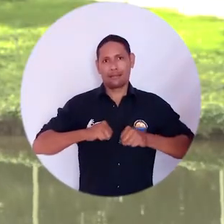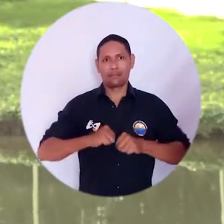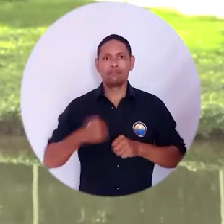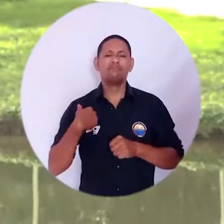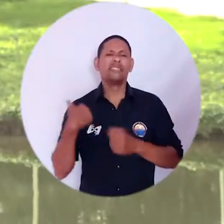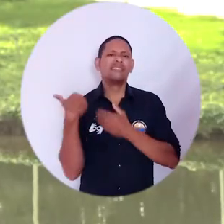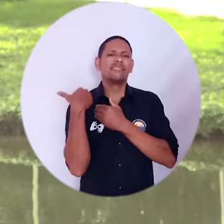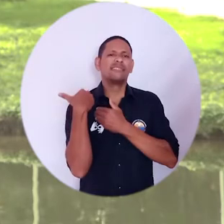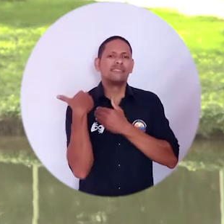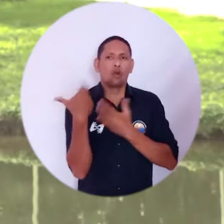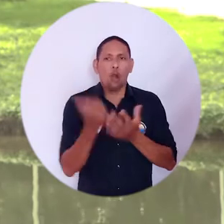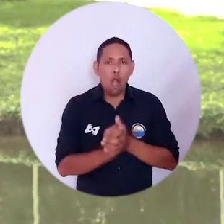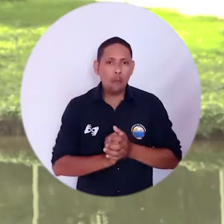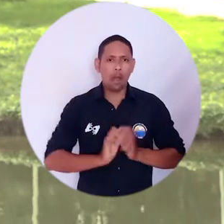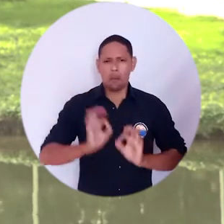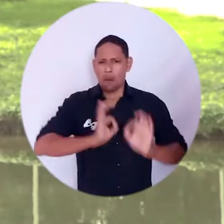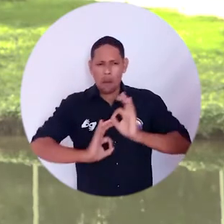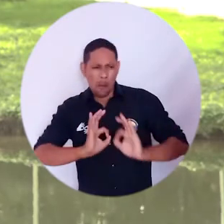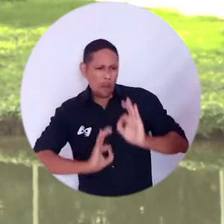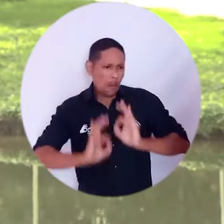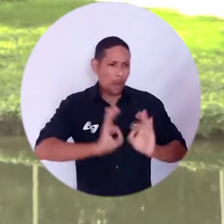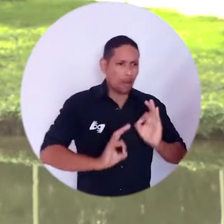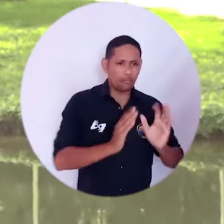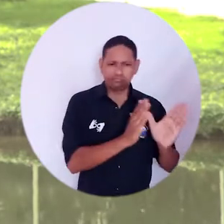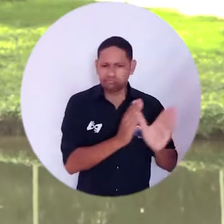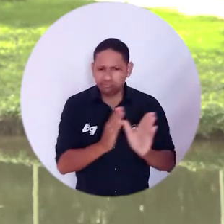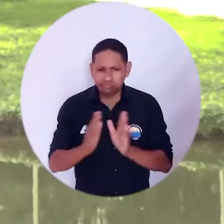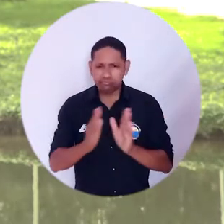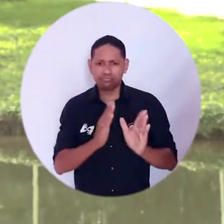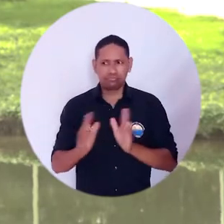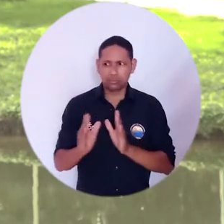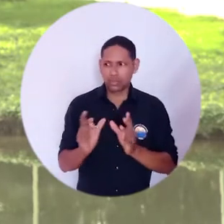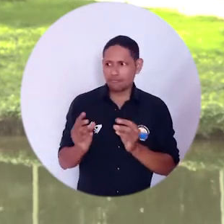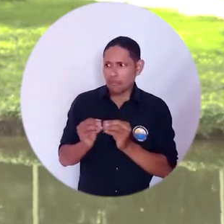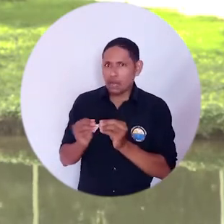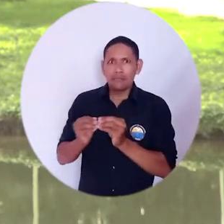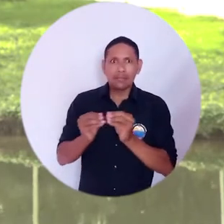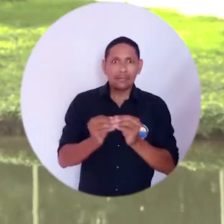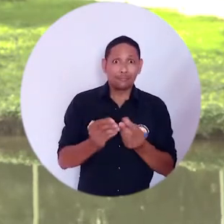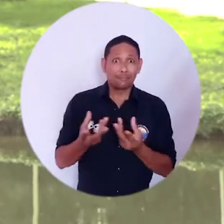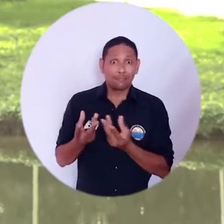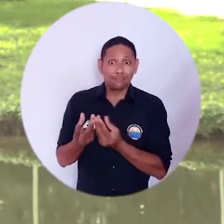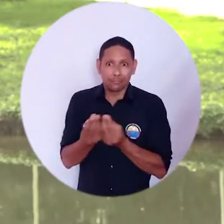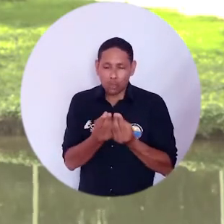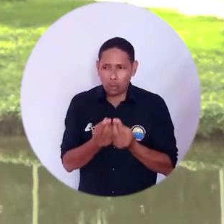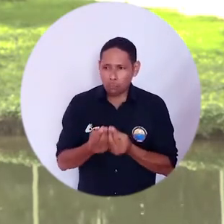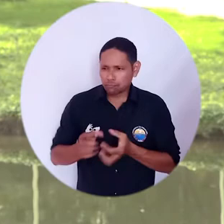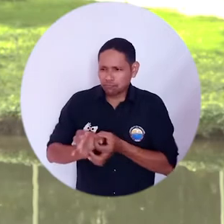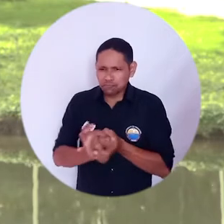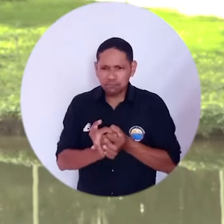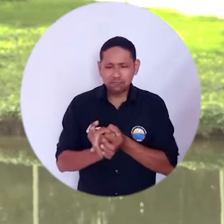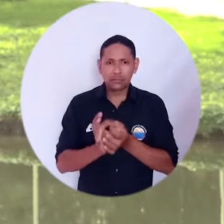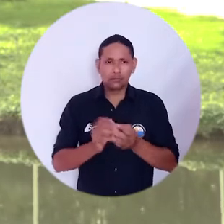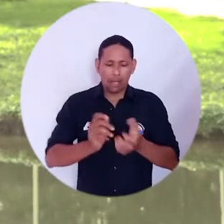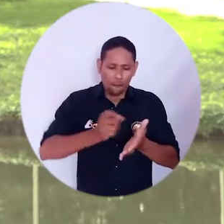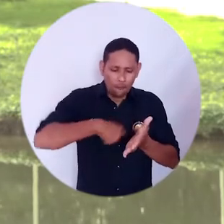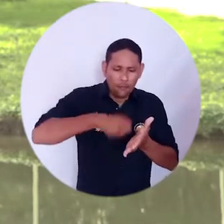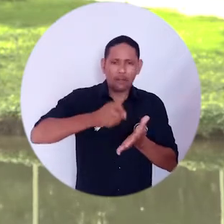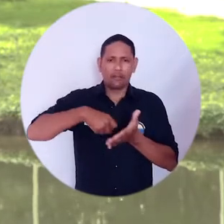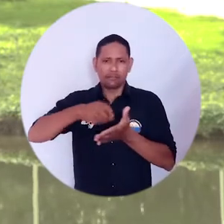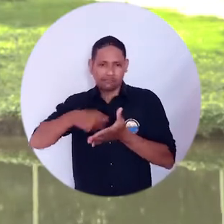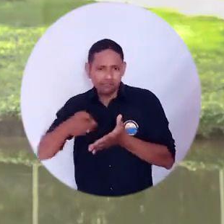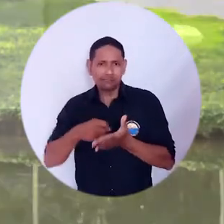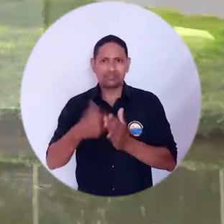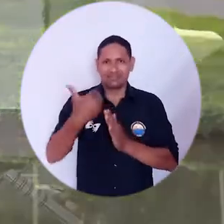Actividades, pues mi cargo será coordinar la logística de todas las actividades de la mano con los demás miembros. También me encargaré de